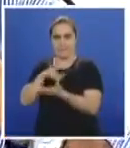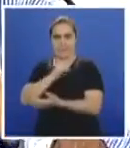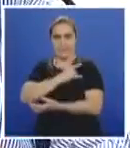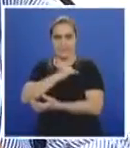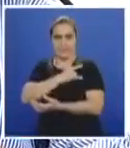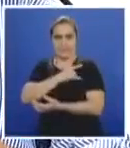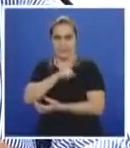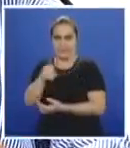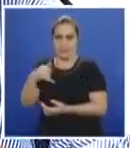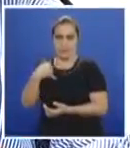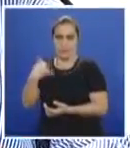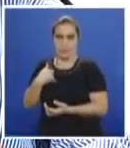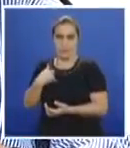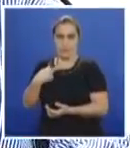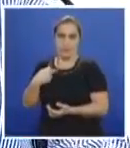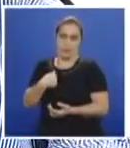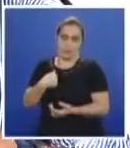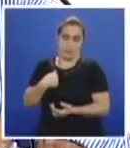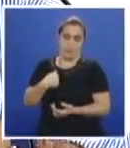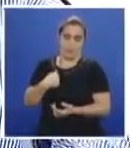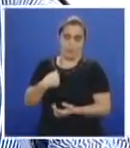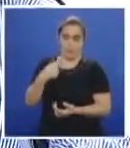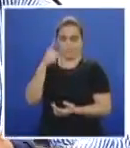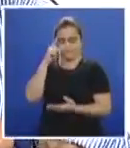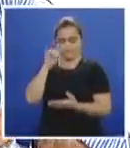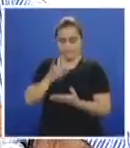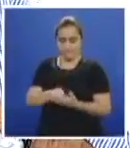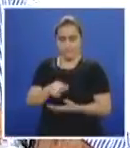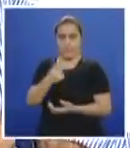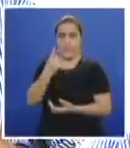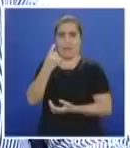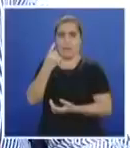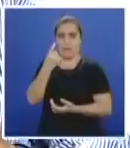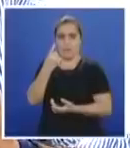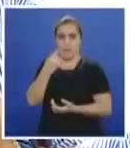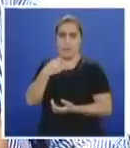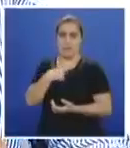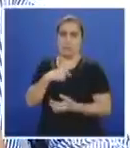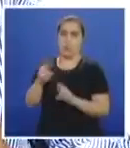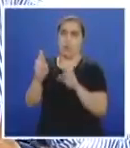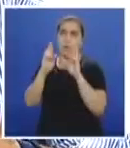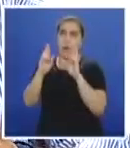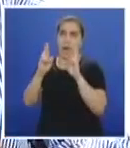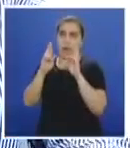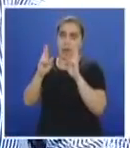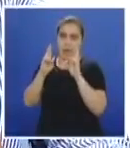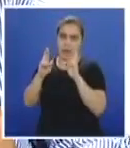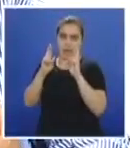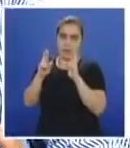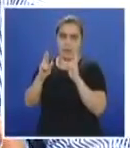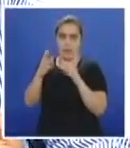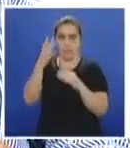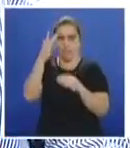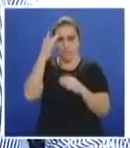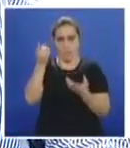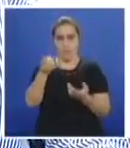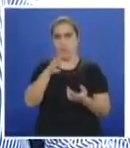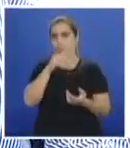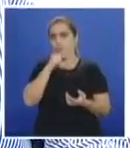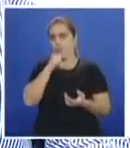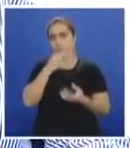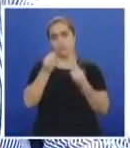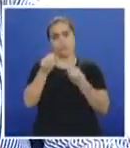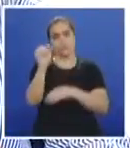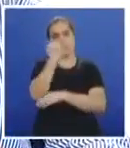pero yo no veo todavía, y lo digo y lo repito, y abrigo la esperanza porque no hay espacio para tanto vehículo,